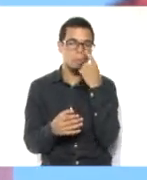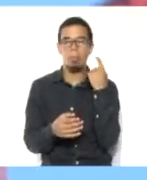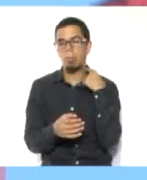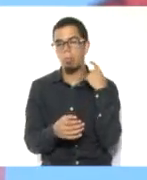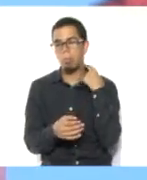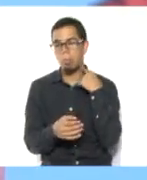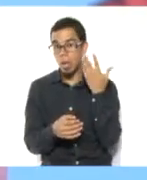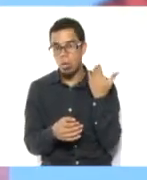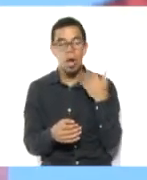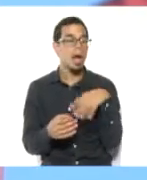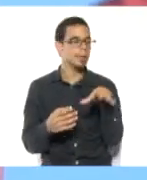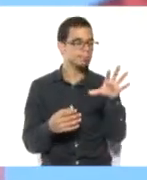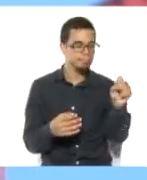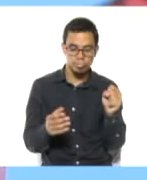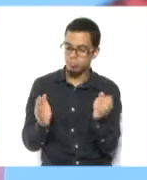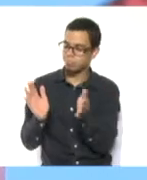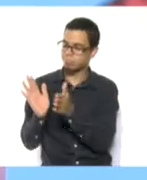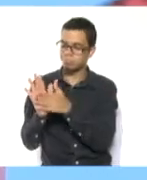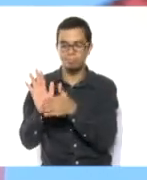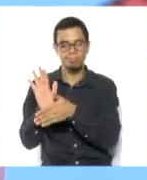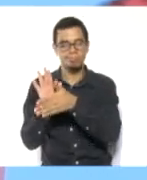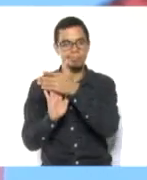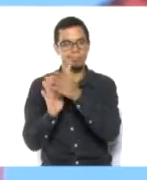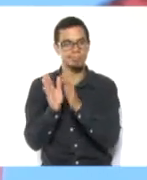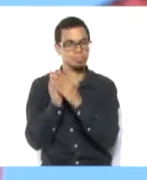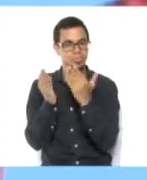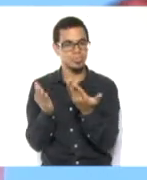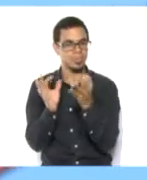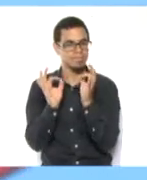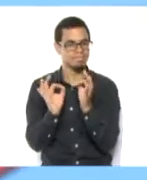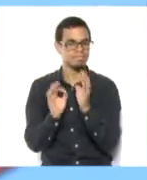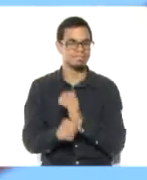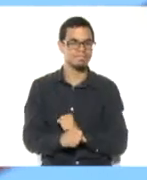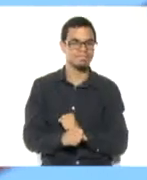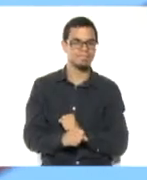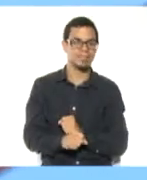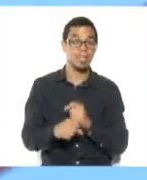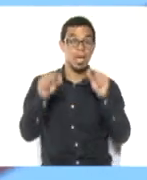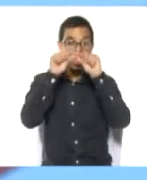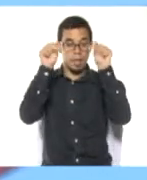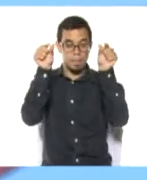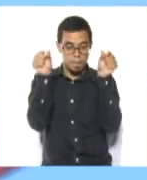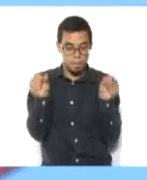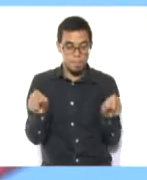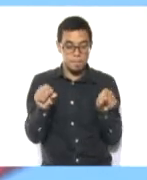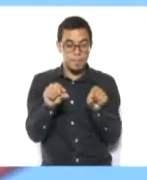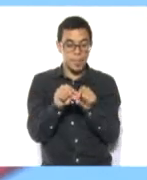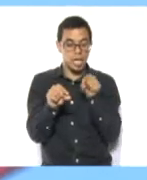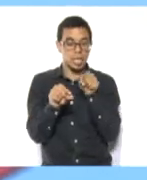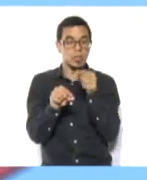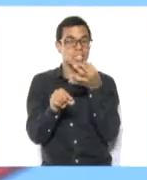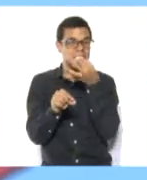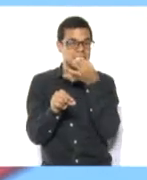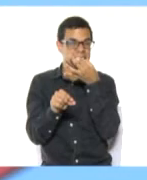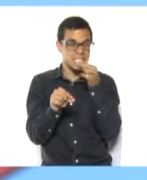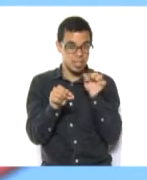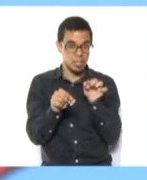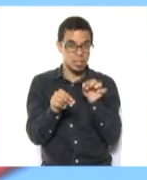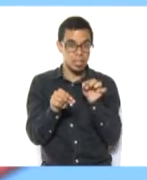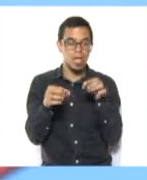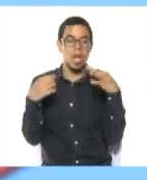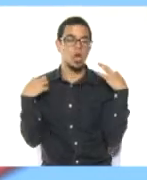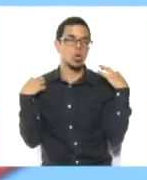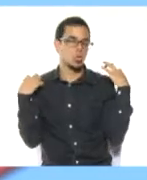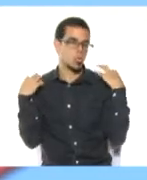flor navideña y tenemos una tela verde que nos ayudó a colocarle un marco a nuestra tarjeta. Como les mencioné